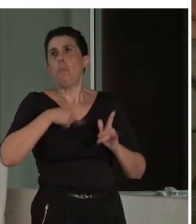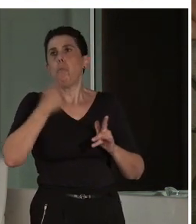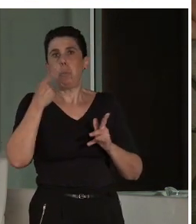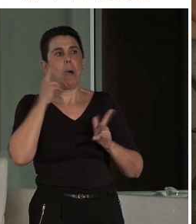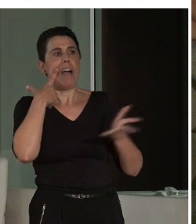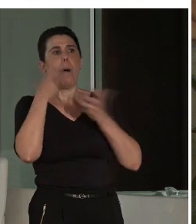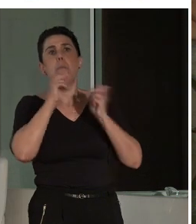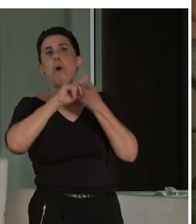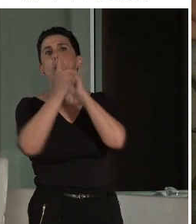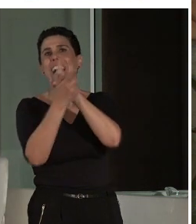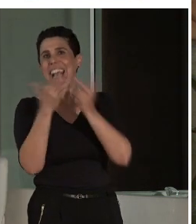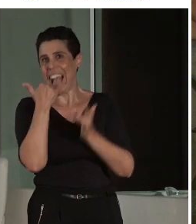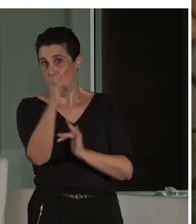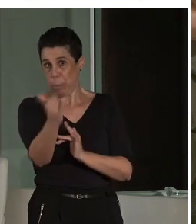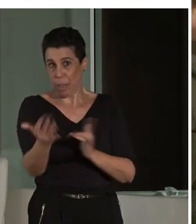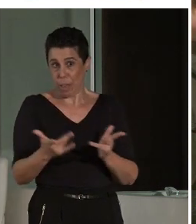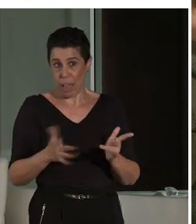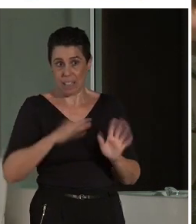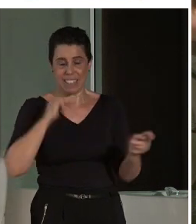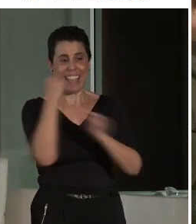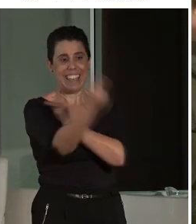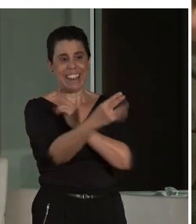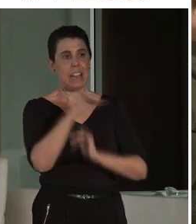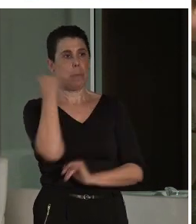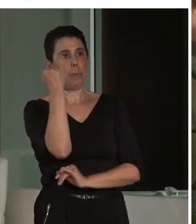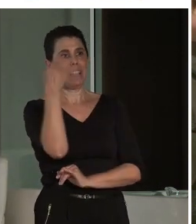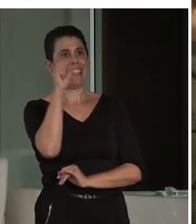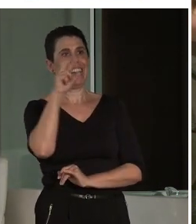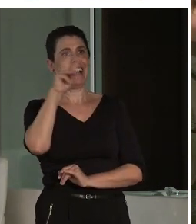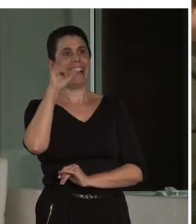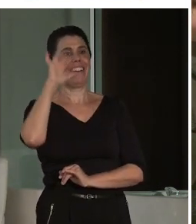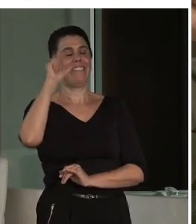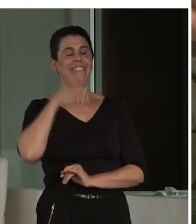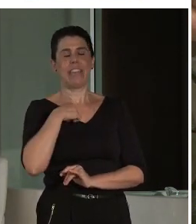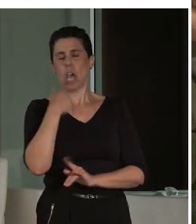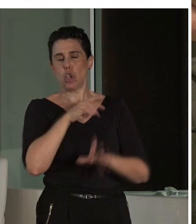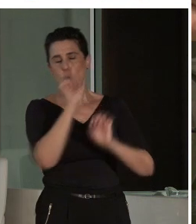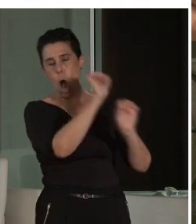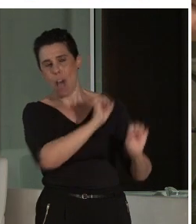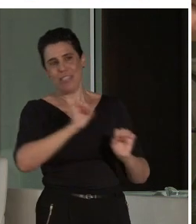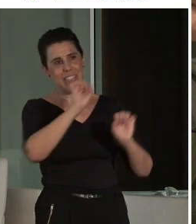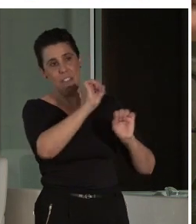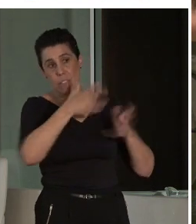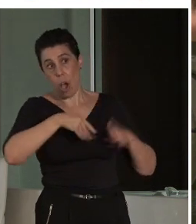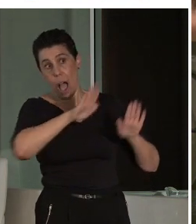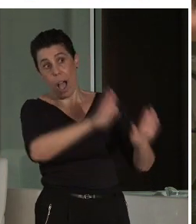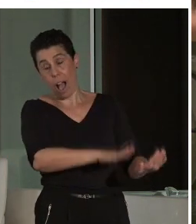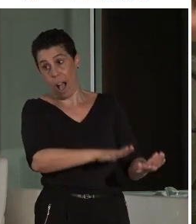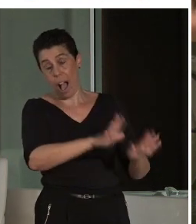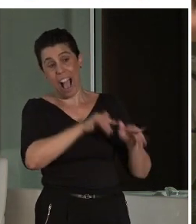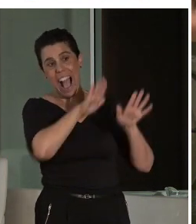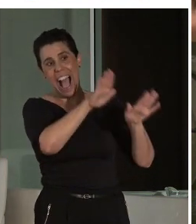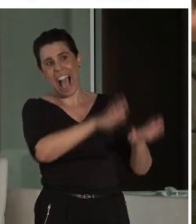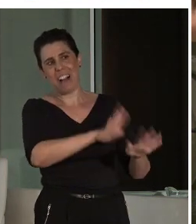Pues mira, Javier, yo soy una firme defensora de la